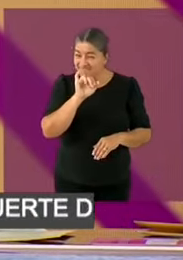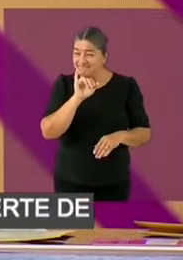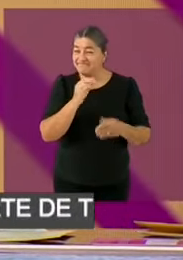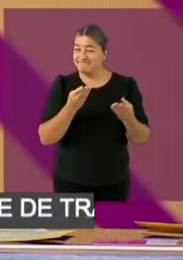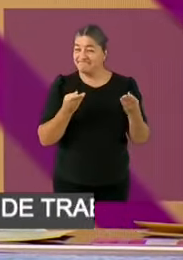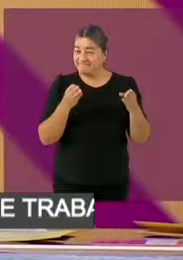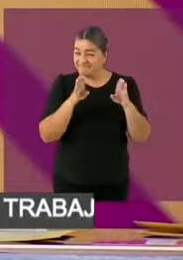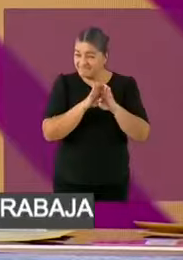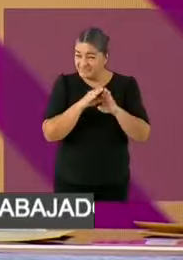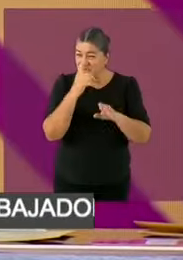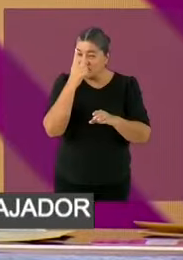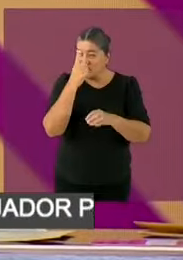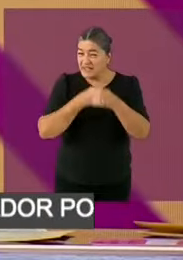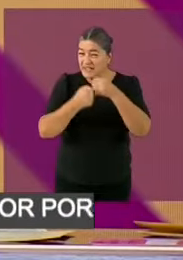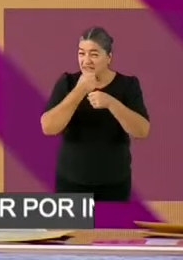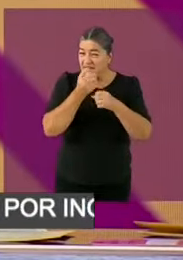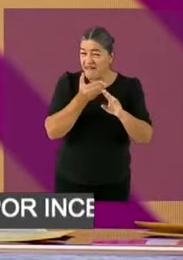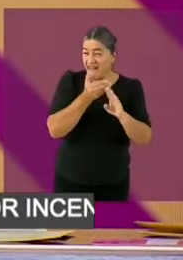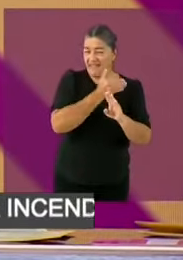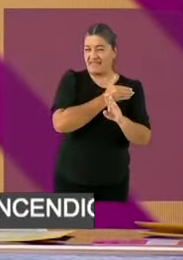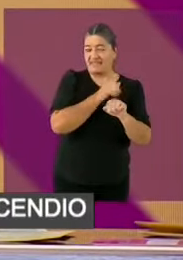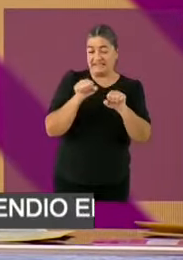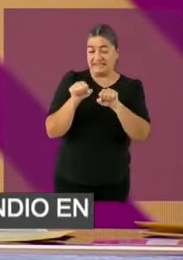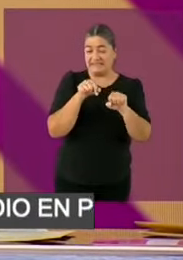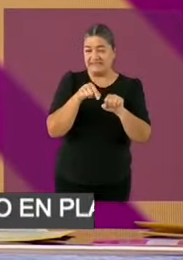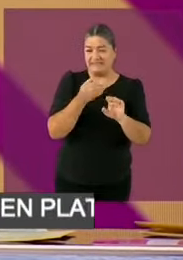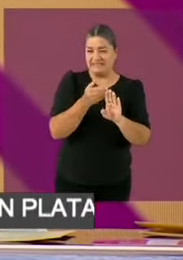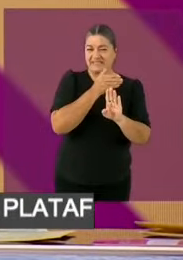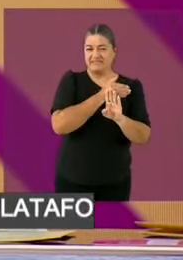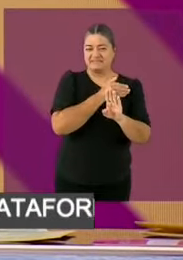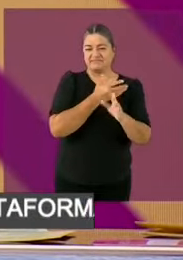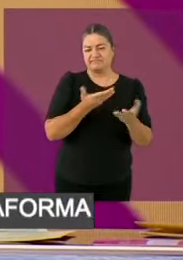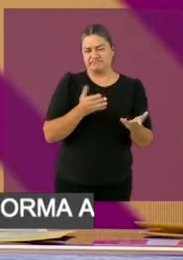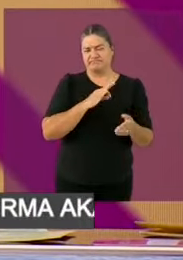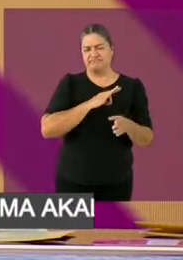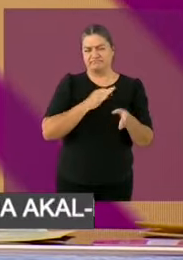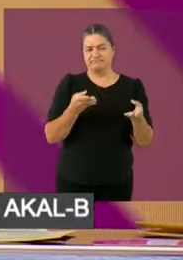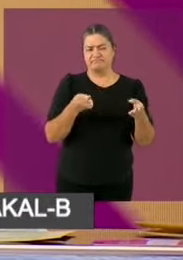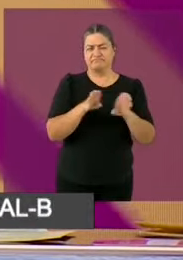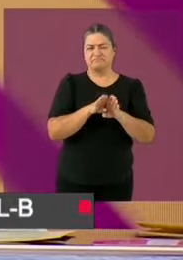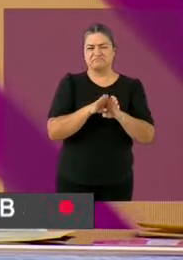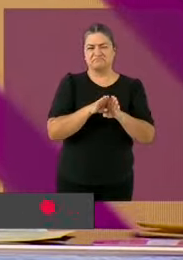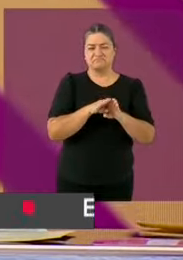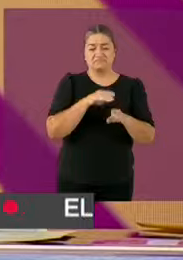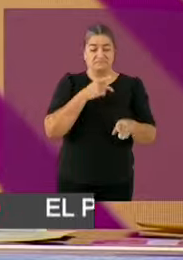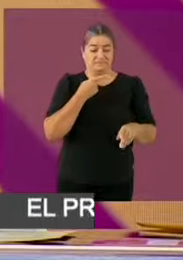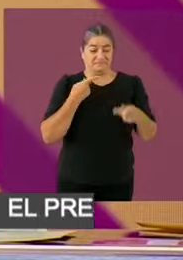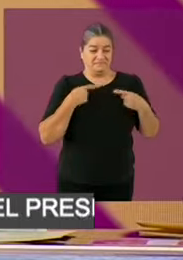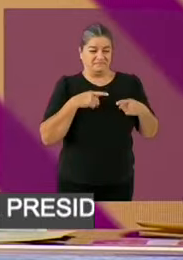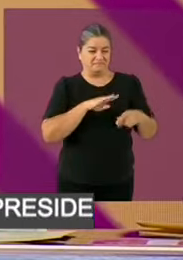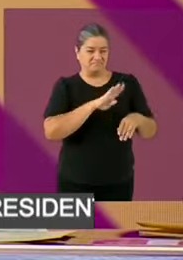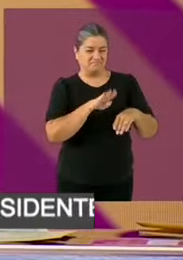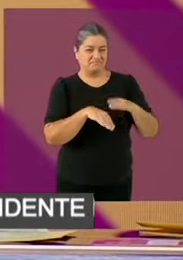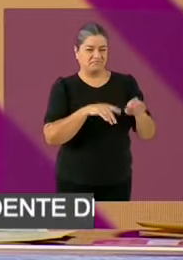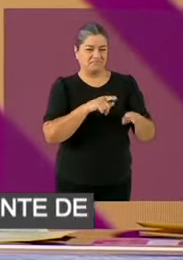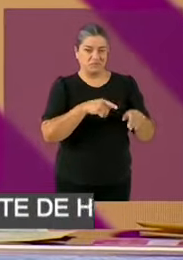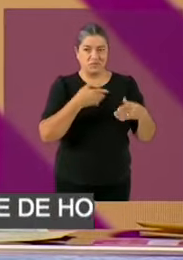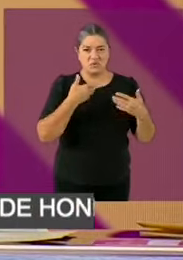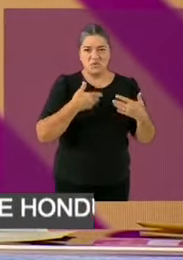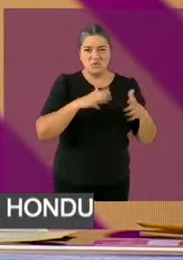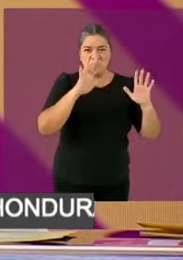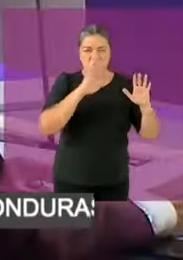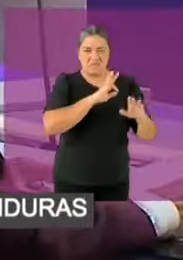estuvieran esos niños y sus maestros. Eso se llama negligencia criminal. Y no lo hiciste